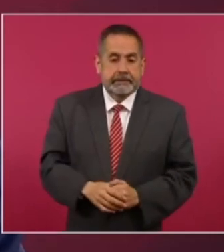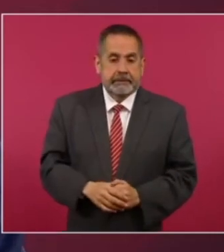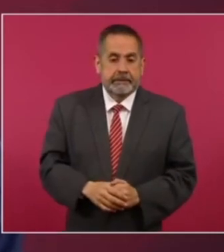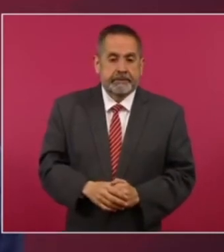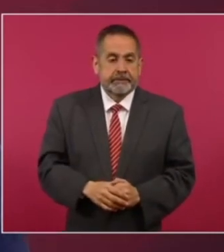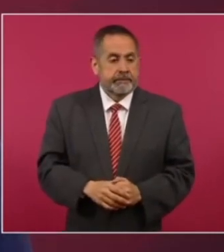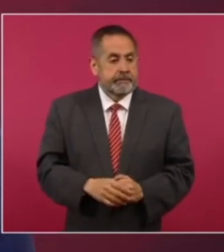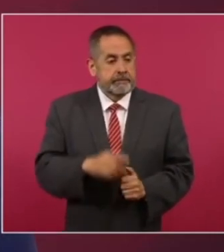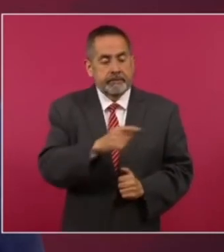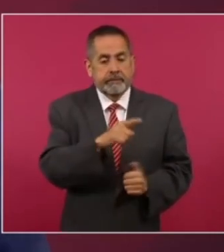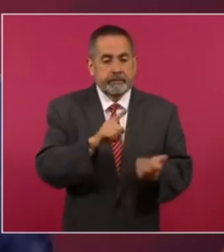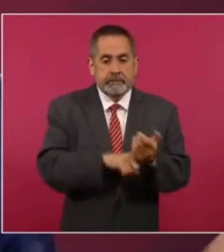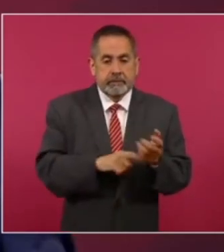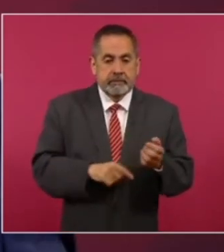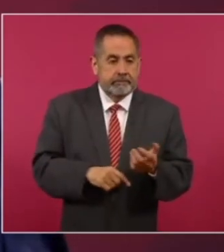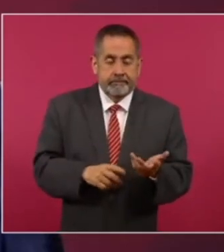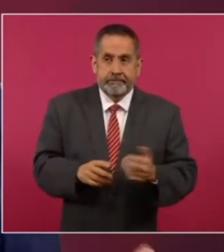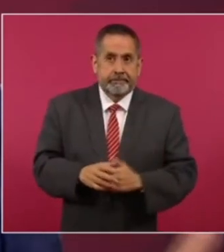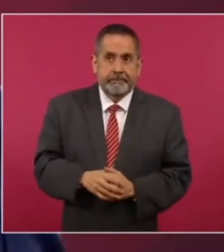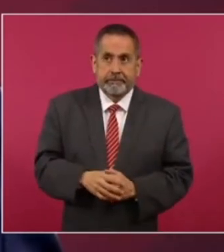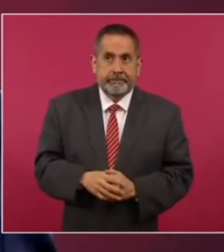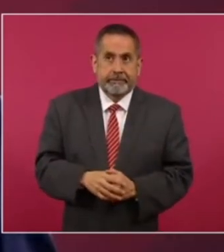hay solo tres